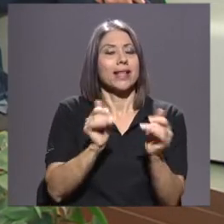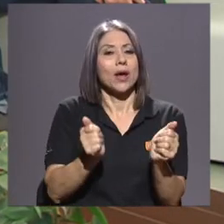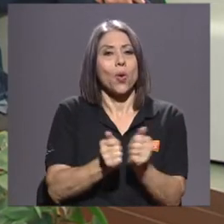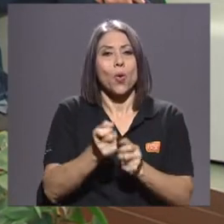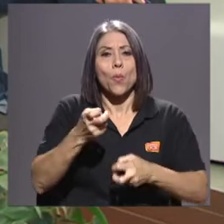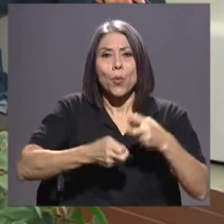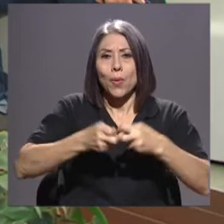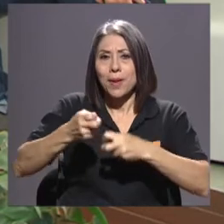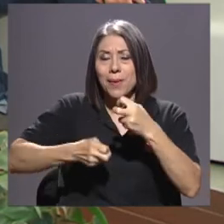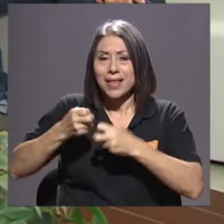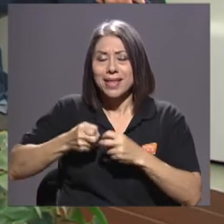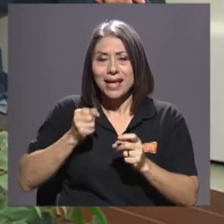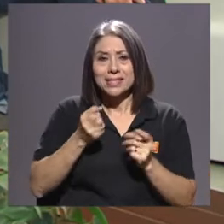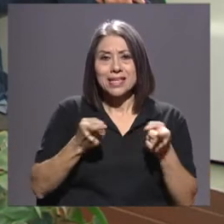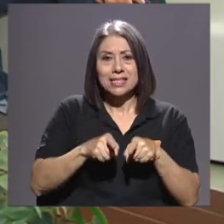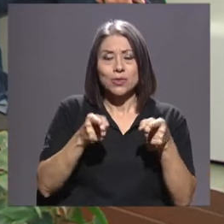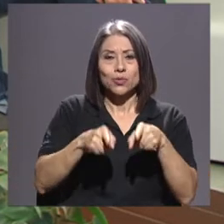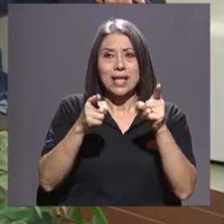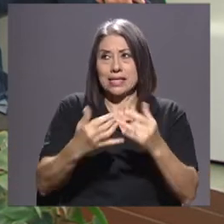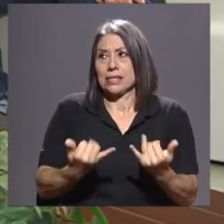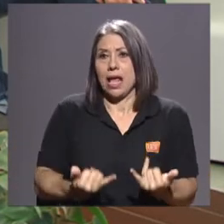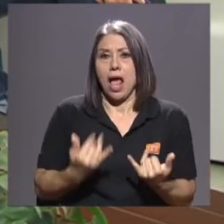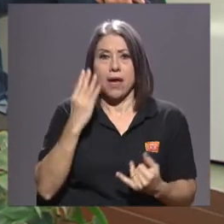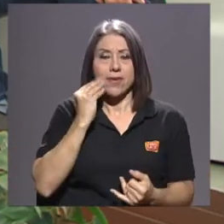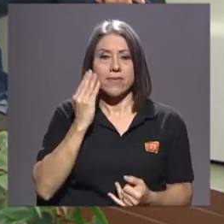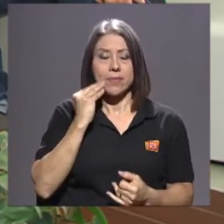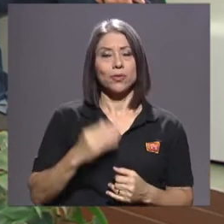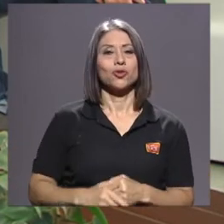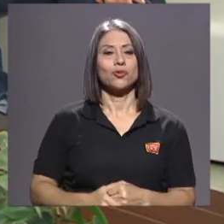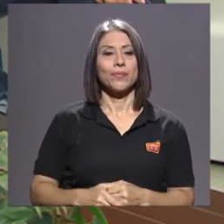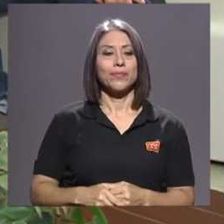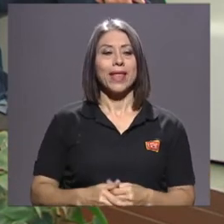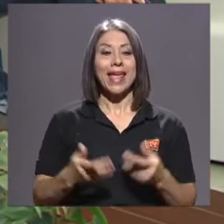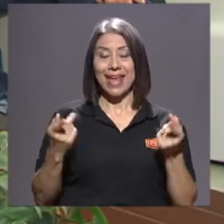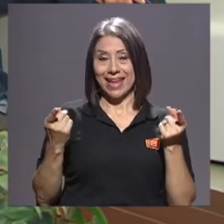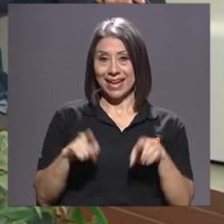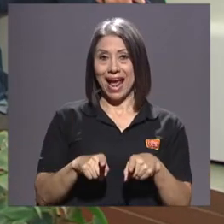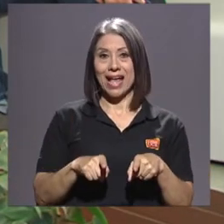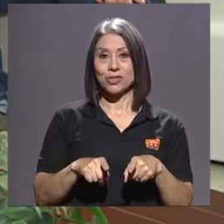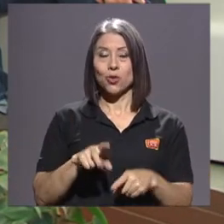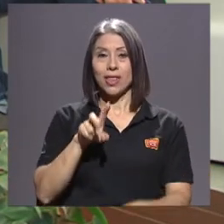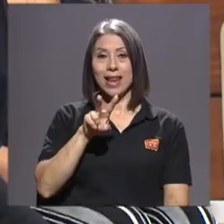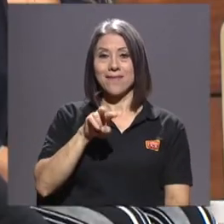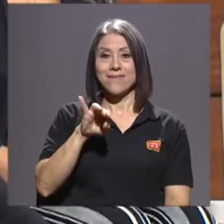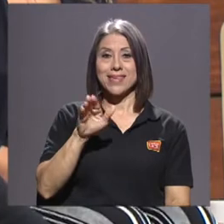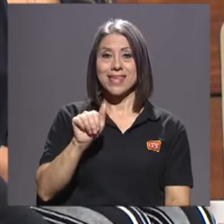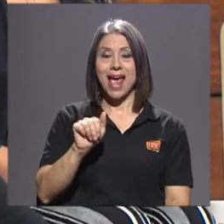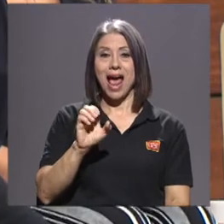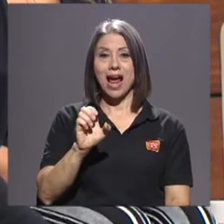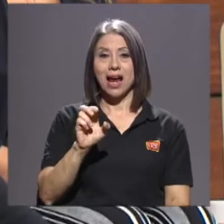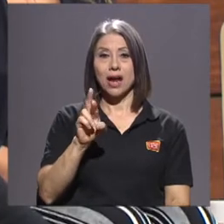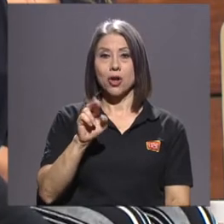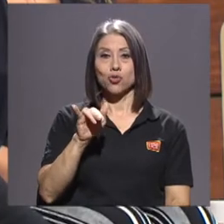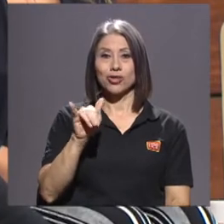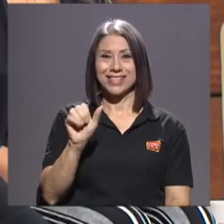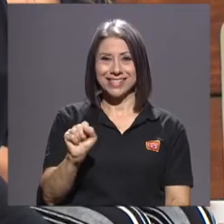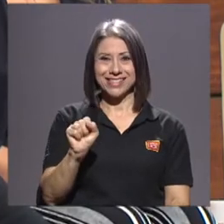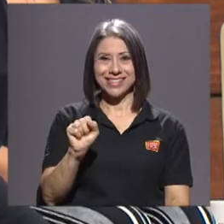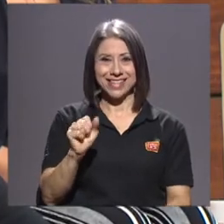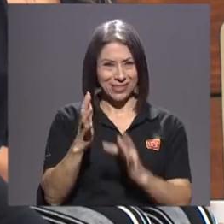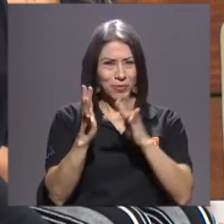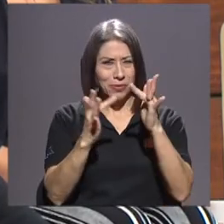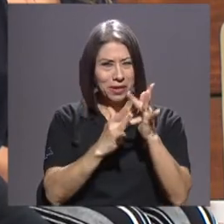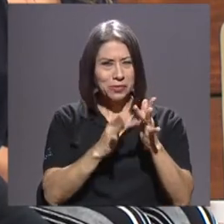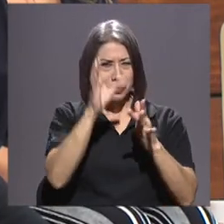las problemáticas y las circunstancias que vivimos. En el caso puntual del Viacrucis, esa mirada